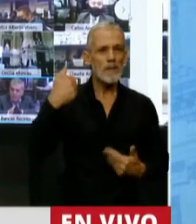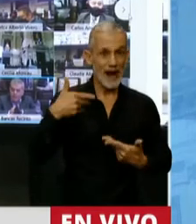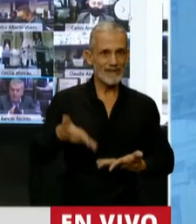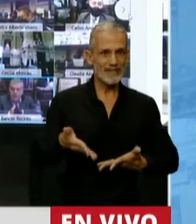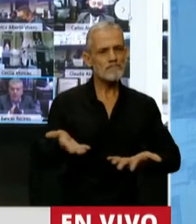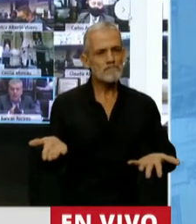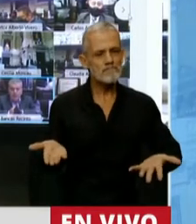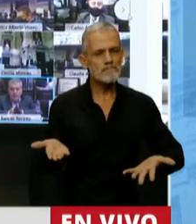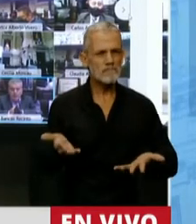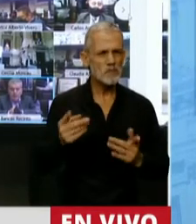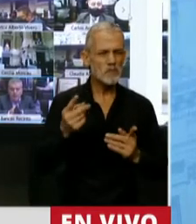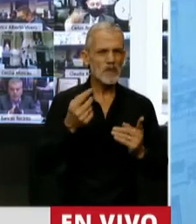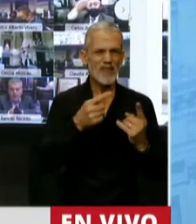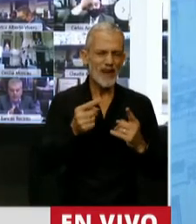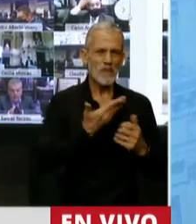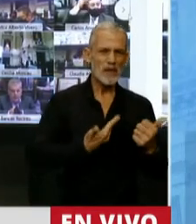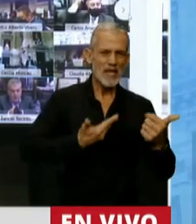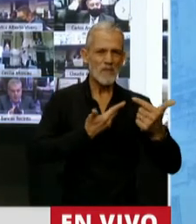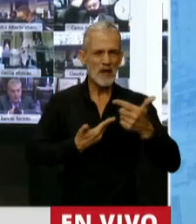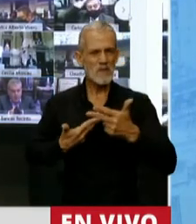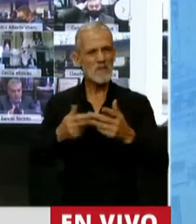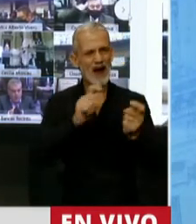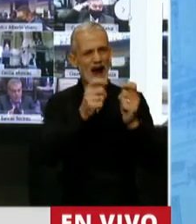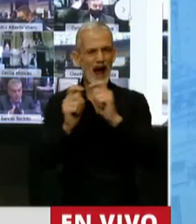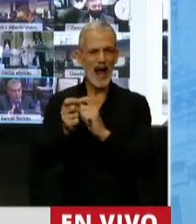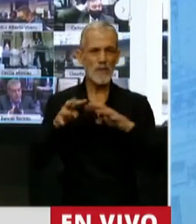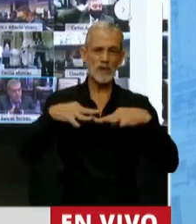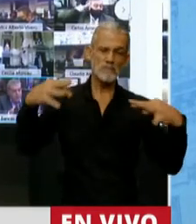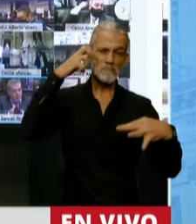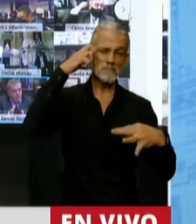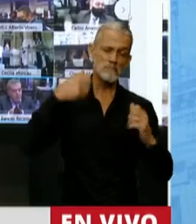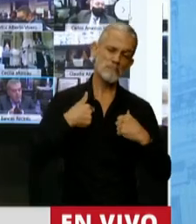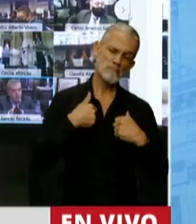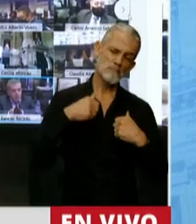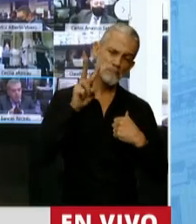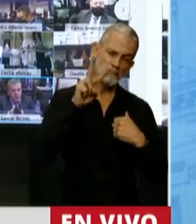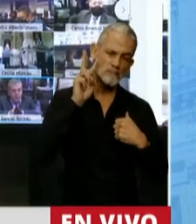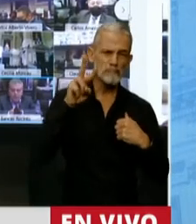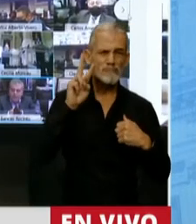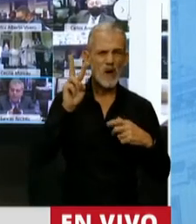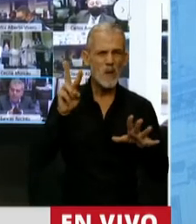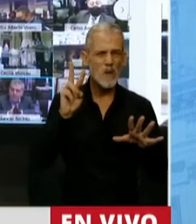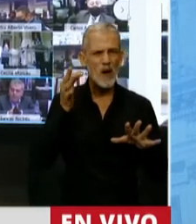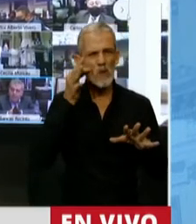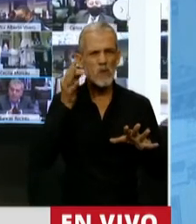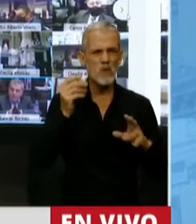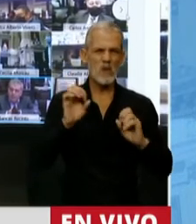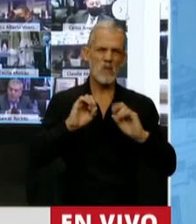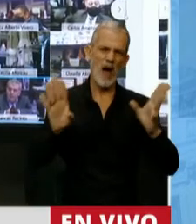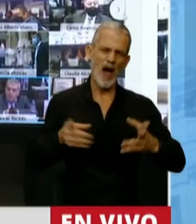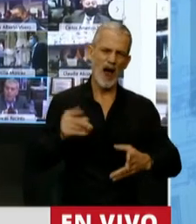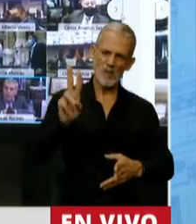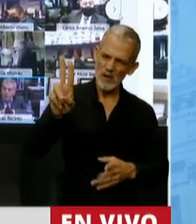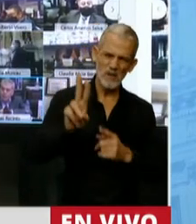Es más, en distintas gestiones uno en el recinto ve cómo se hace un mal uso de